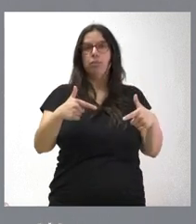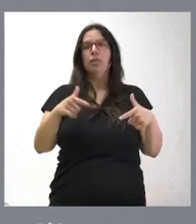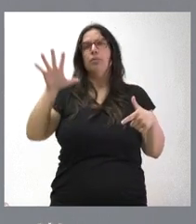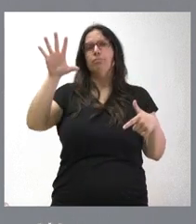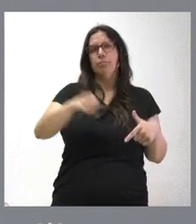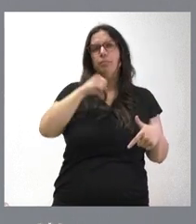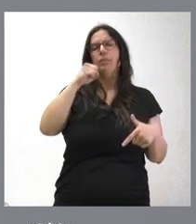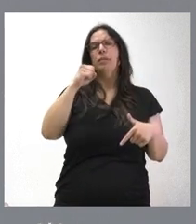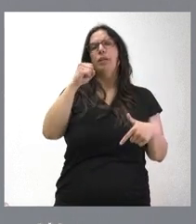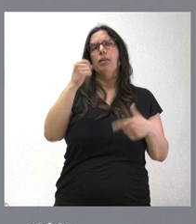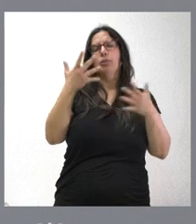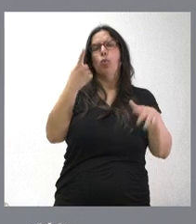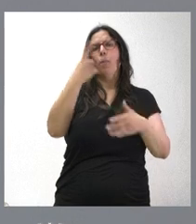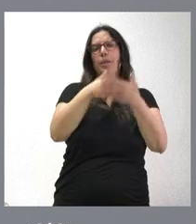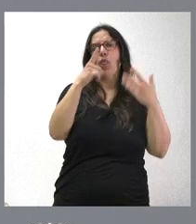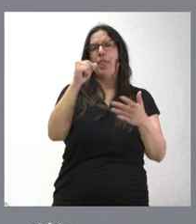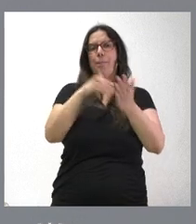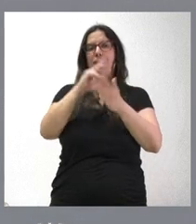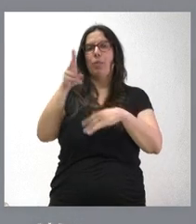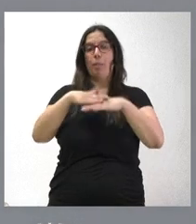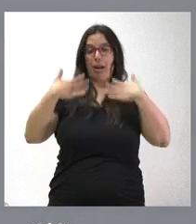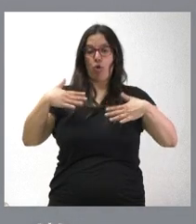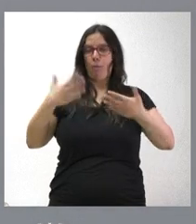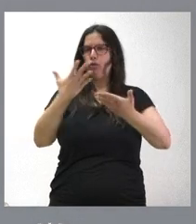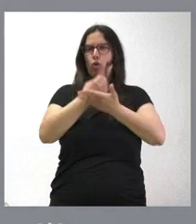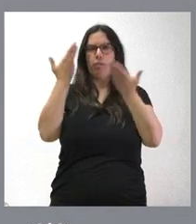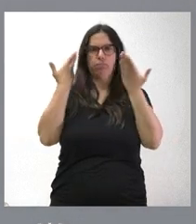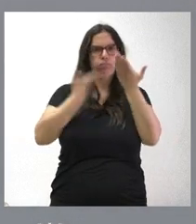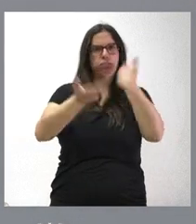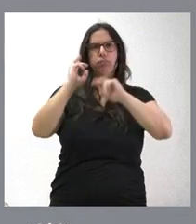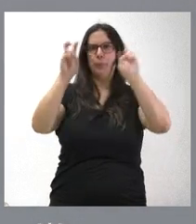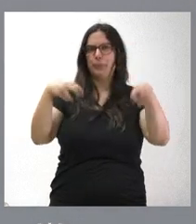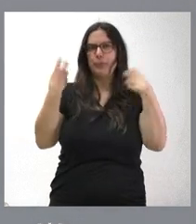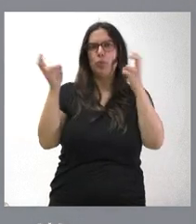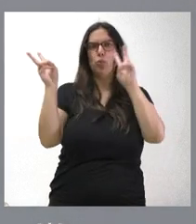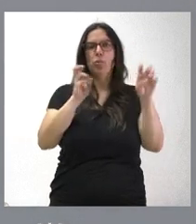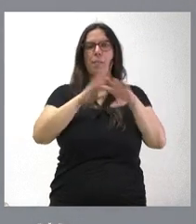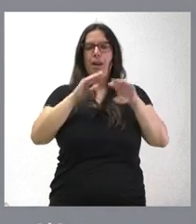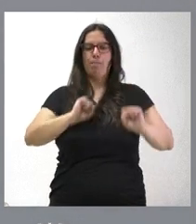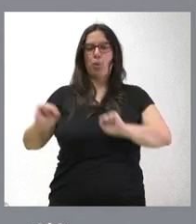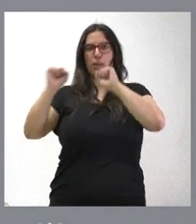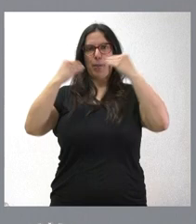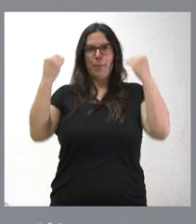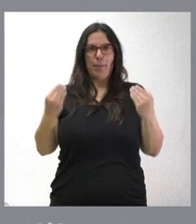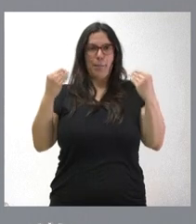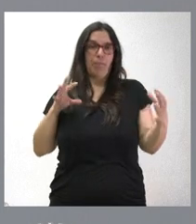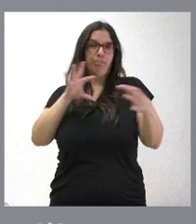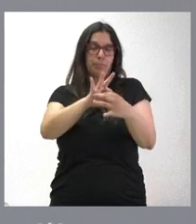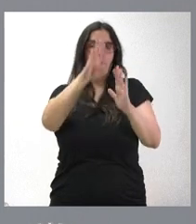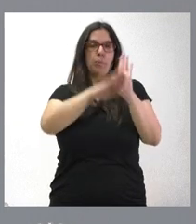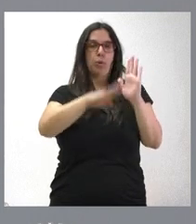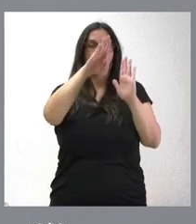más de un millón cien mil euros para renovar todo el equipamiento y, por tanto, para garantizar toda la protección que está vinculado al programa